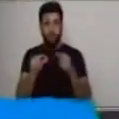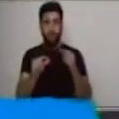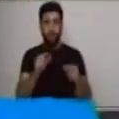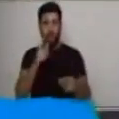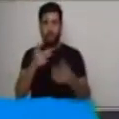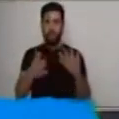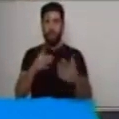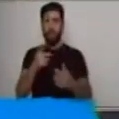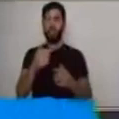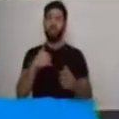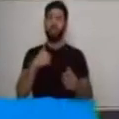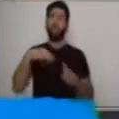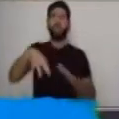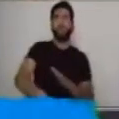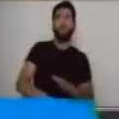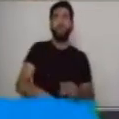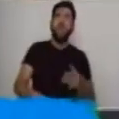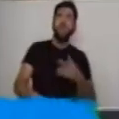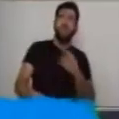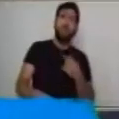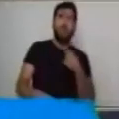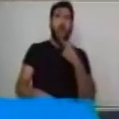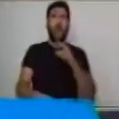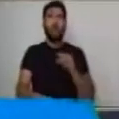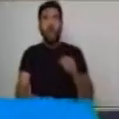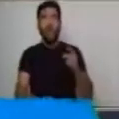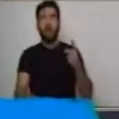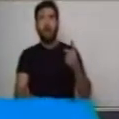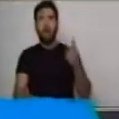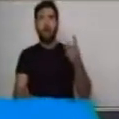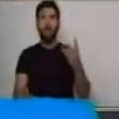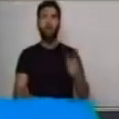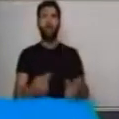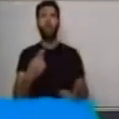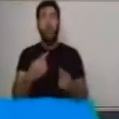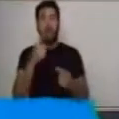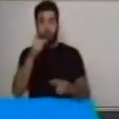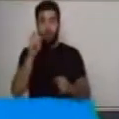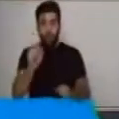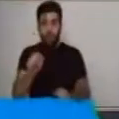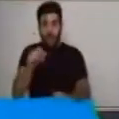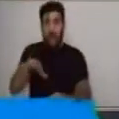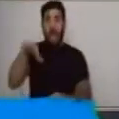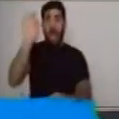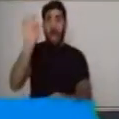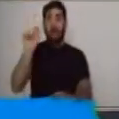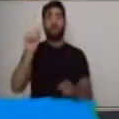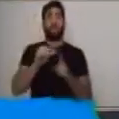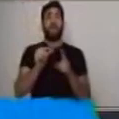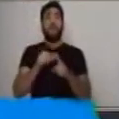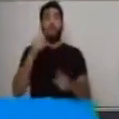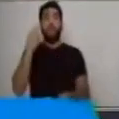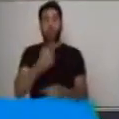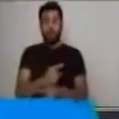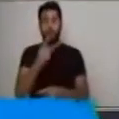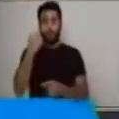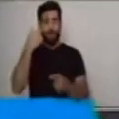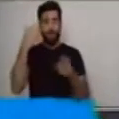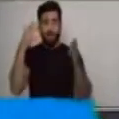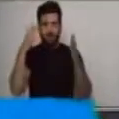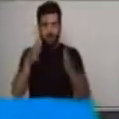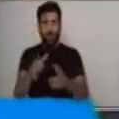con la ayuda de tu familia, puedes ir adivinando de qué se trata. Pon mucha atención porque vamos a iniciar.